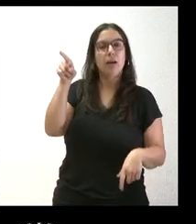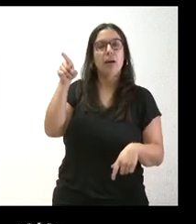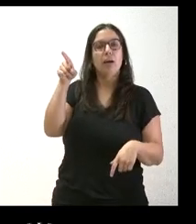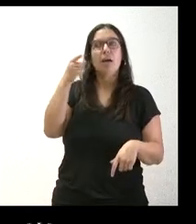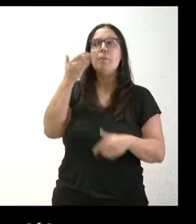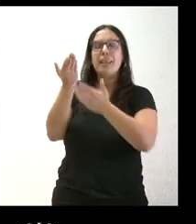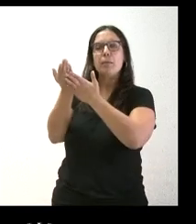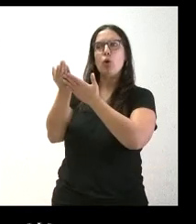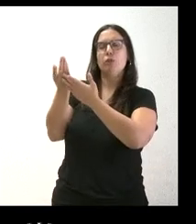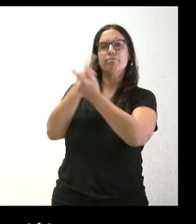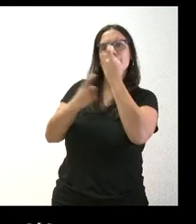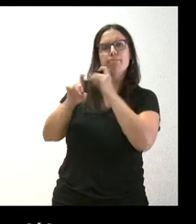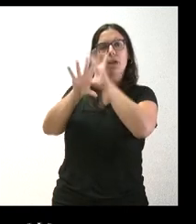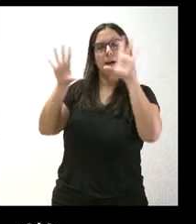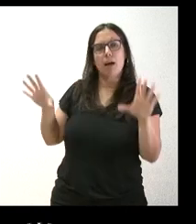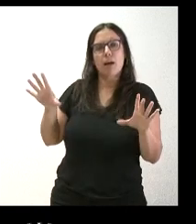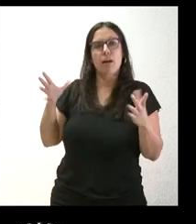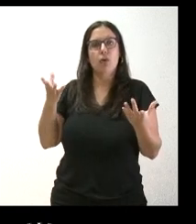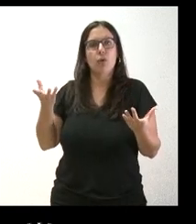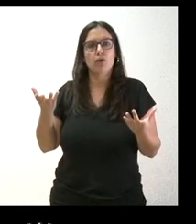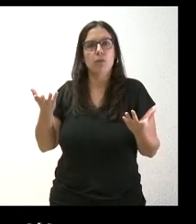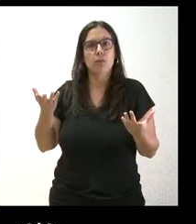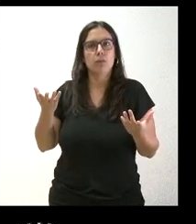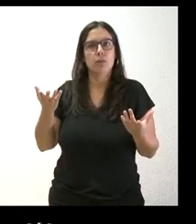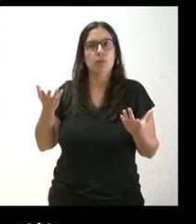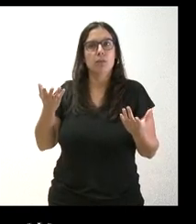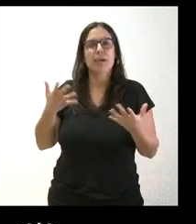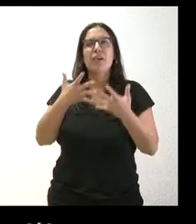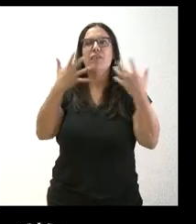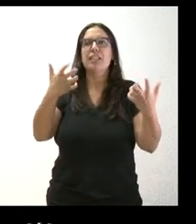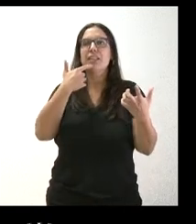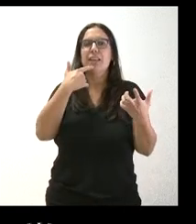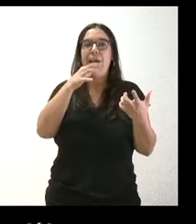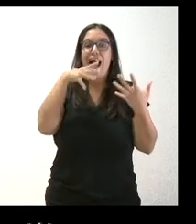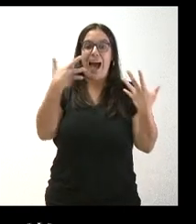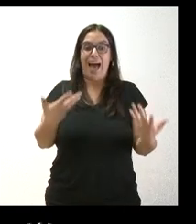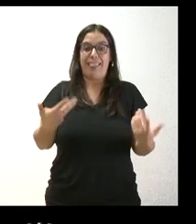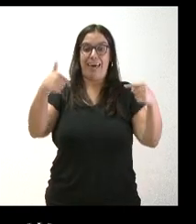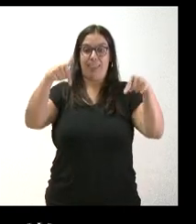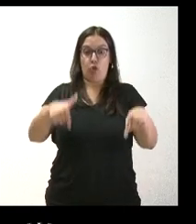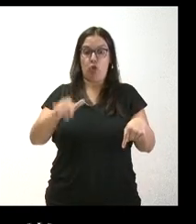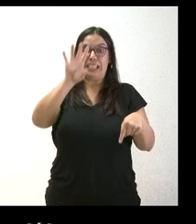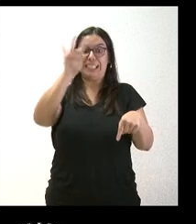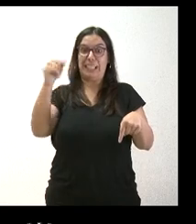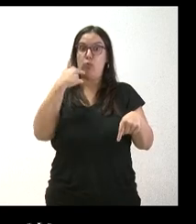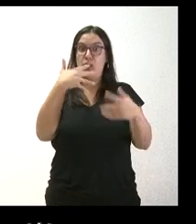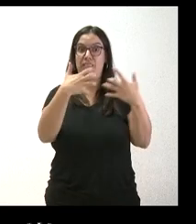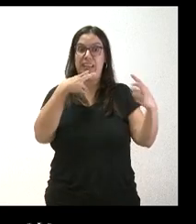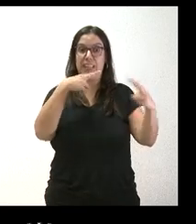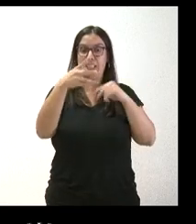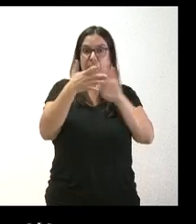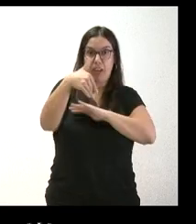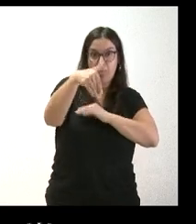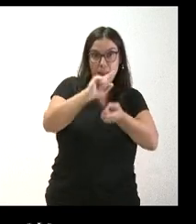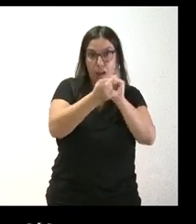solicitud de información, etcétera, sobre lo de la expresión a día de hoy sí. No sé si a corto plazo puede